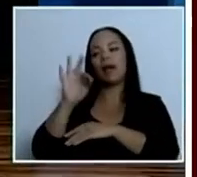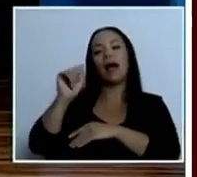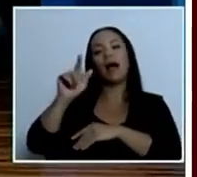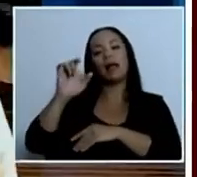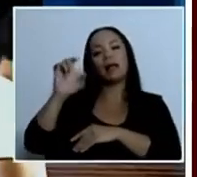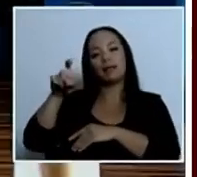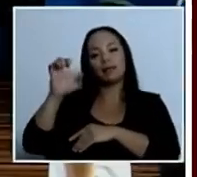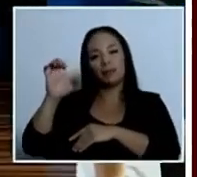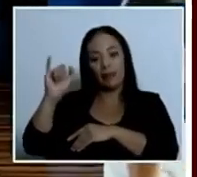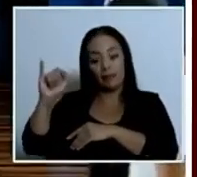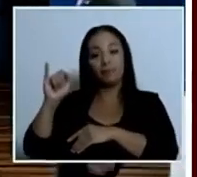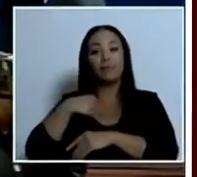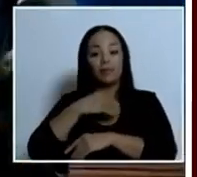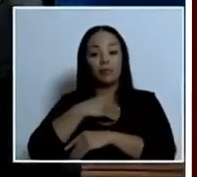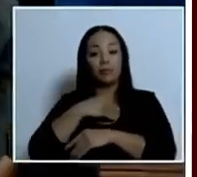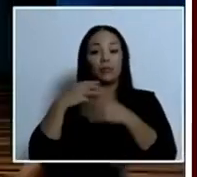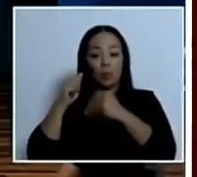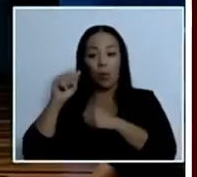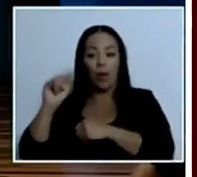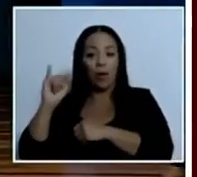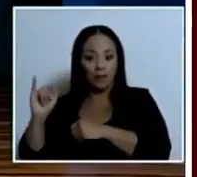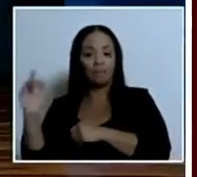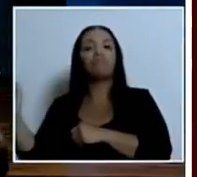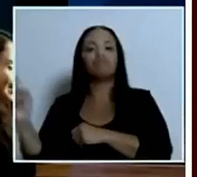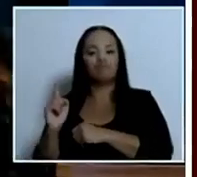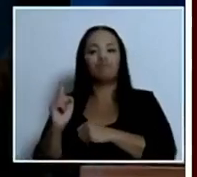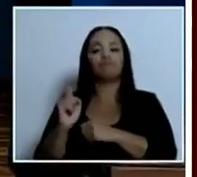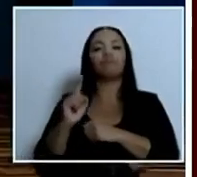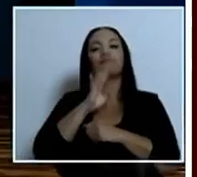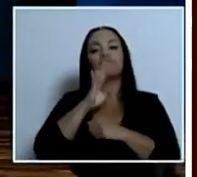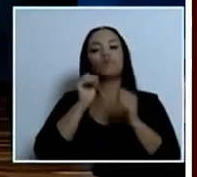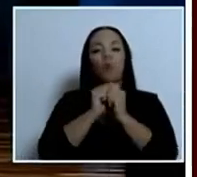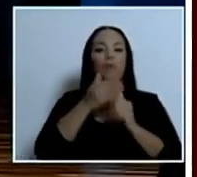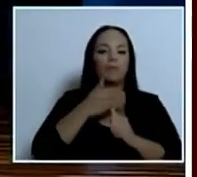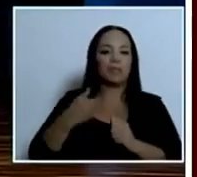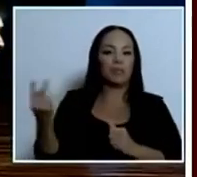ministro de Salud, quien nos ampliará junto con el presidente de la República.